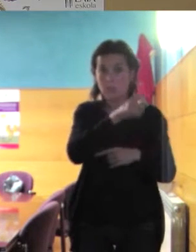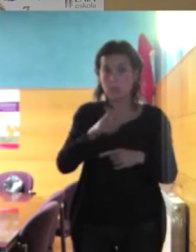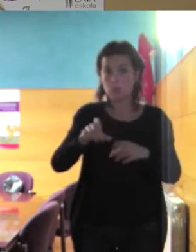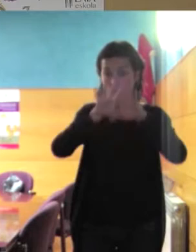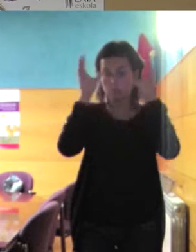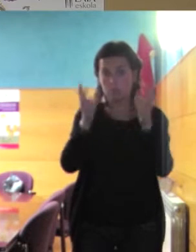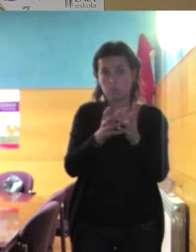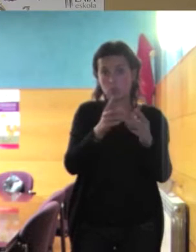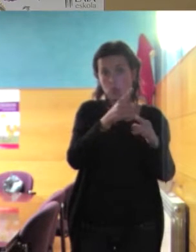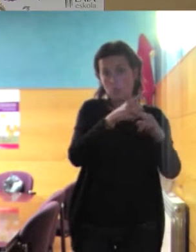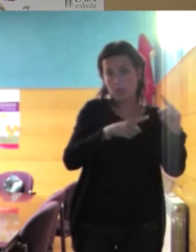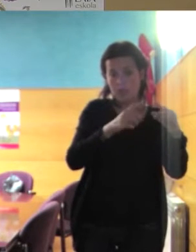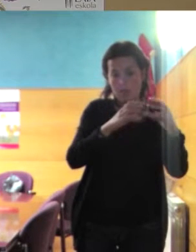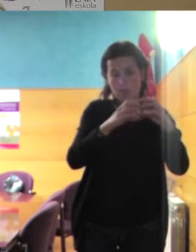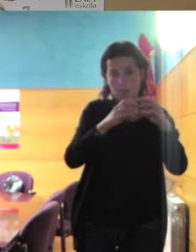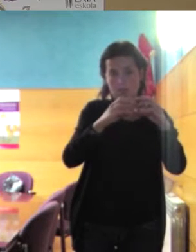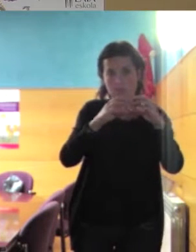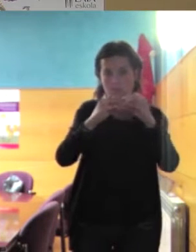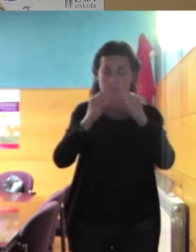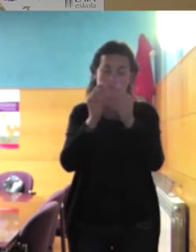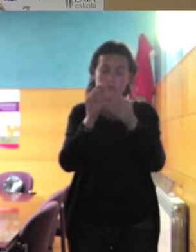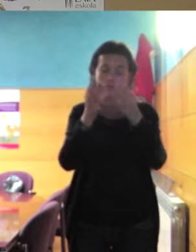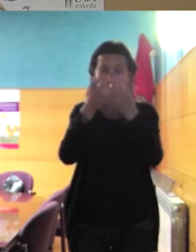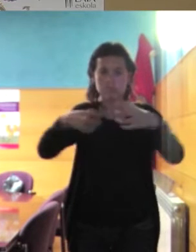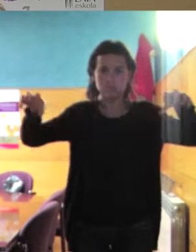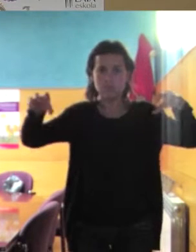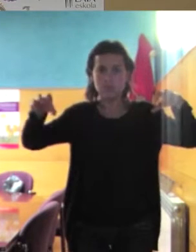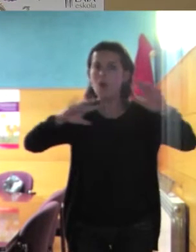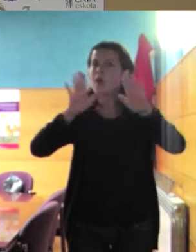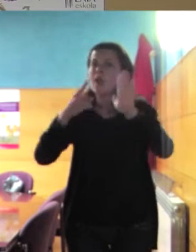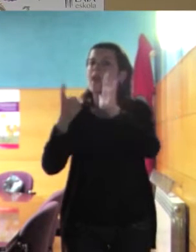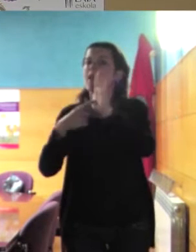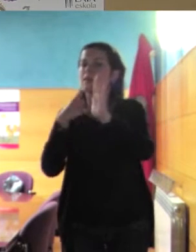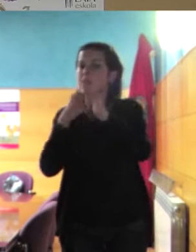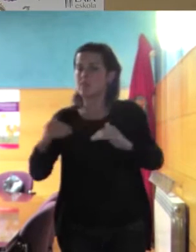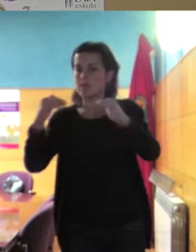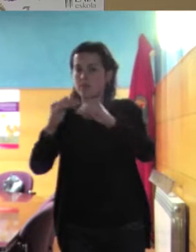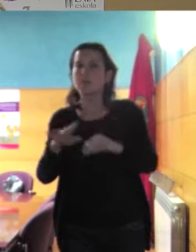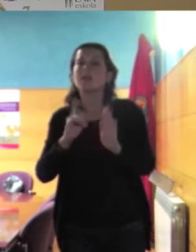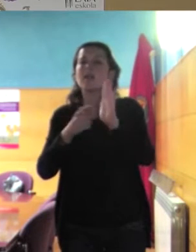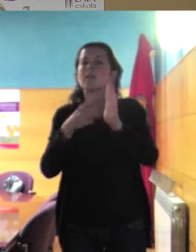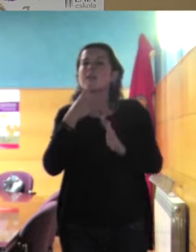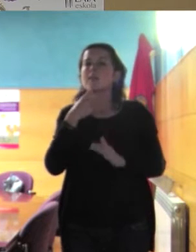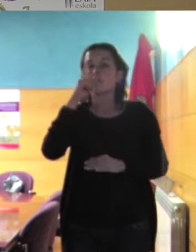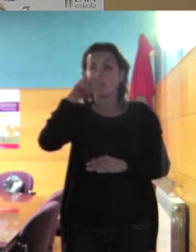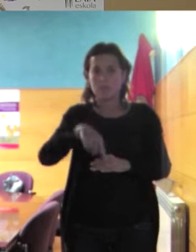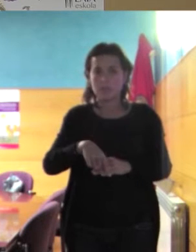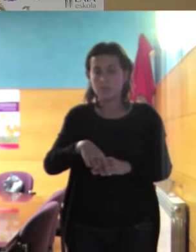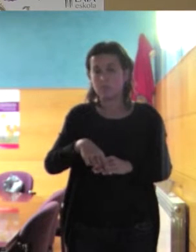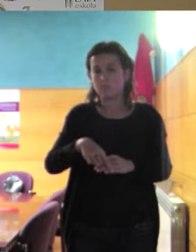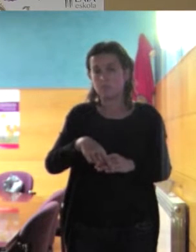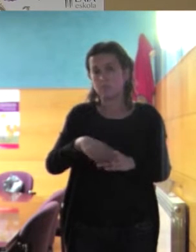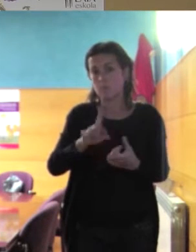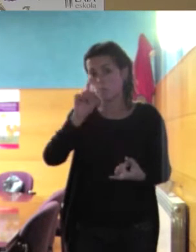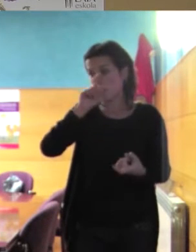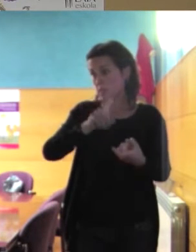aunque la ley diga lo contrario fijaos que también la ley dice que los matrimonios homosexuales y lesbianos son